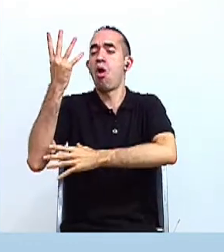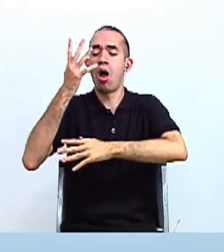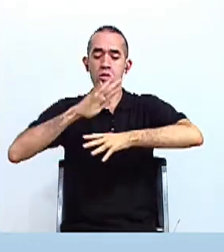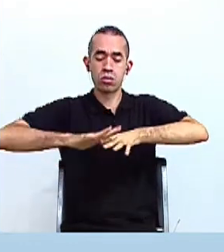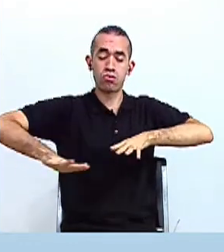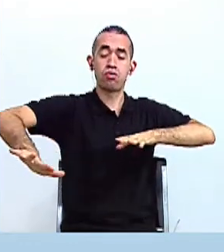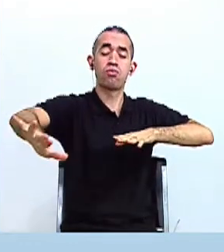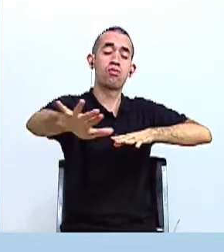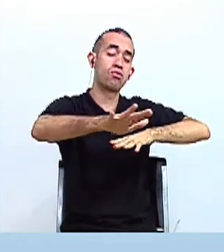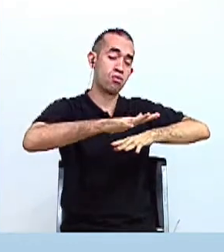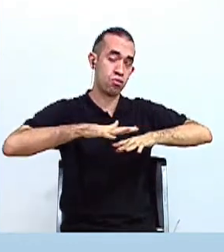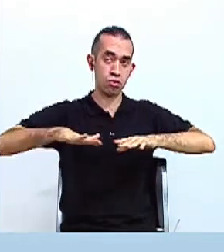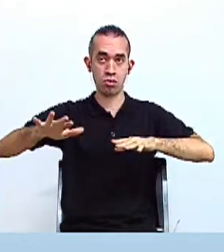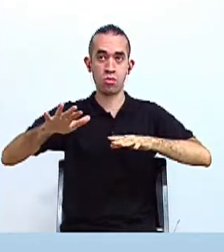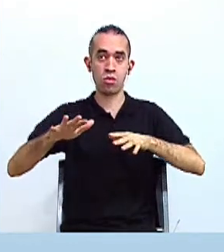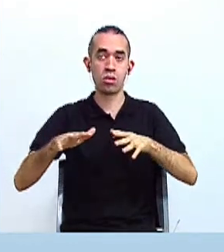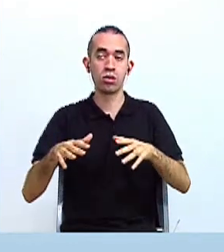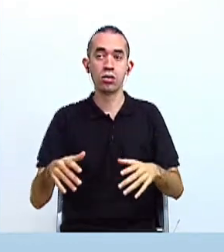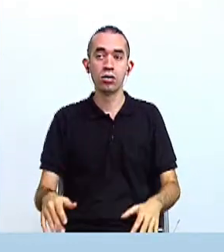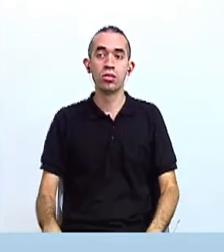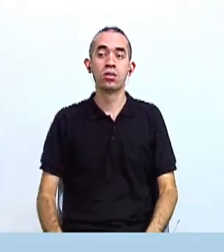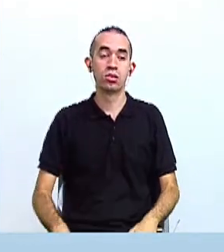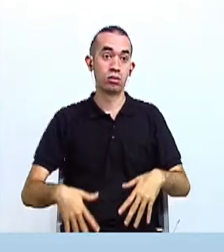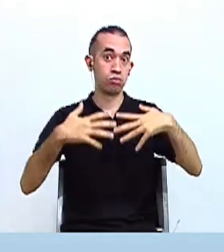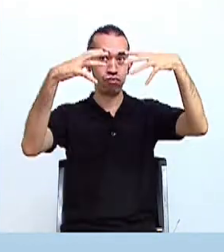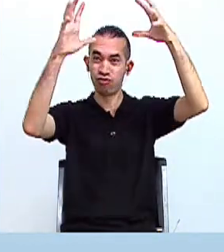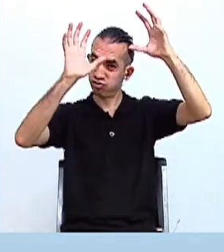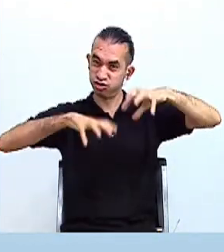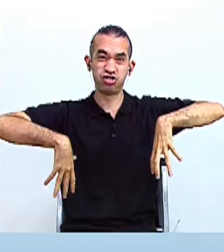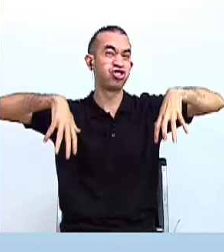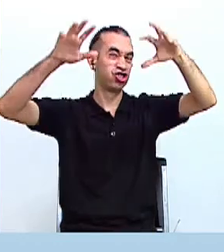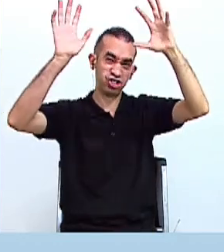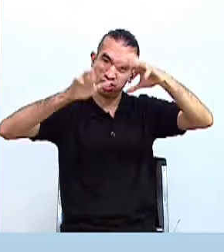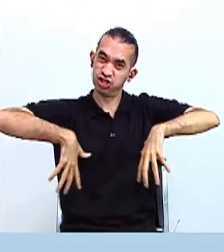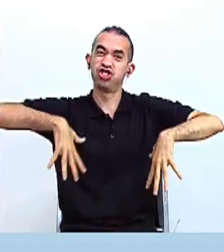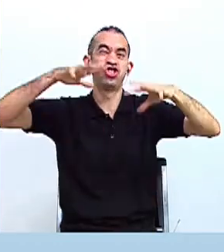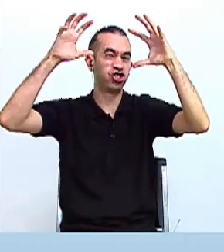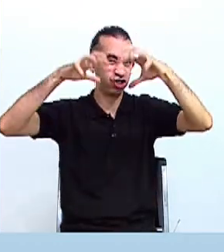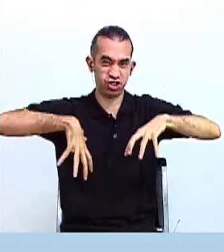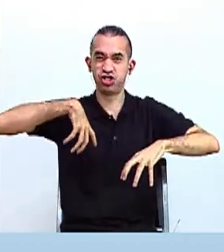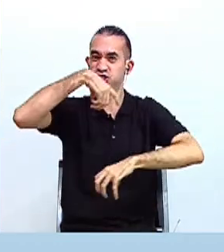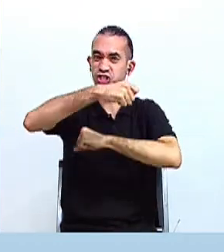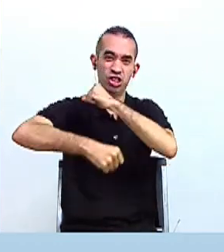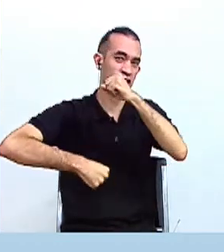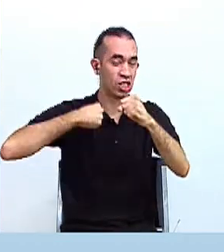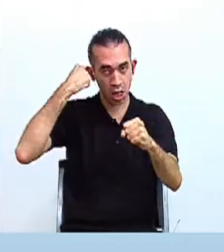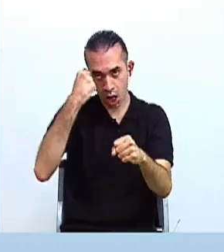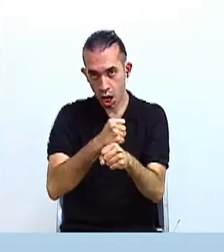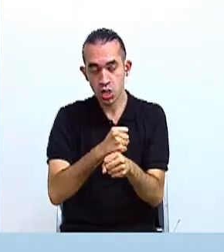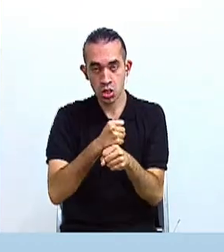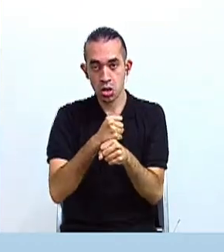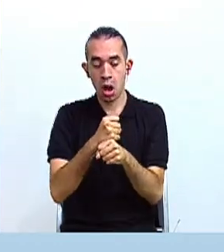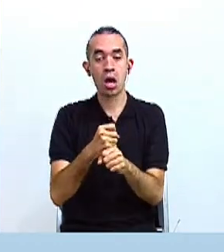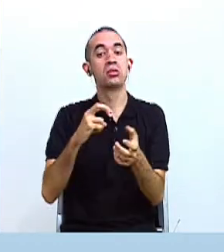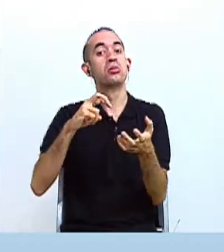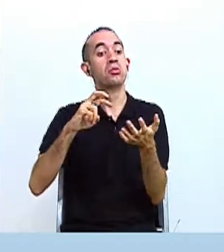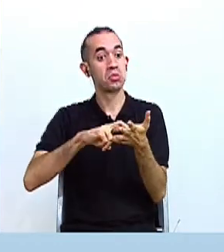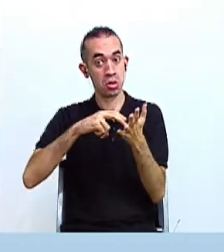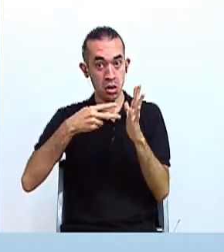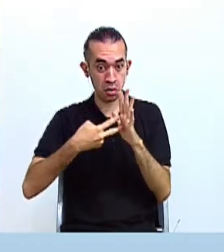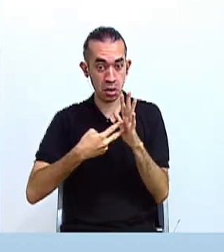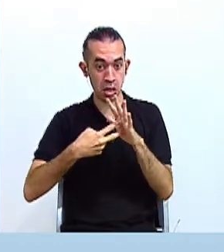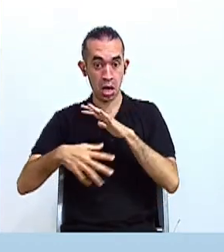Encontraron también una gran cantidad de lluvia durante todo el año, lo cual era muy favorable para las actividades